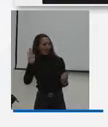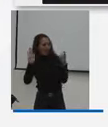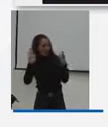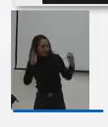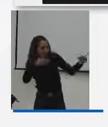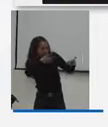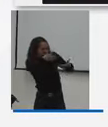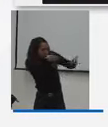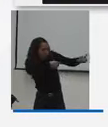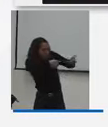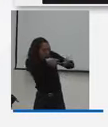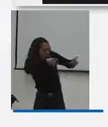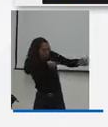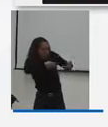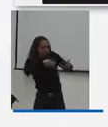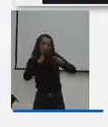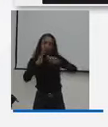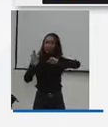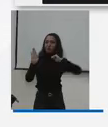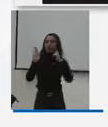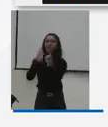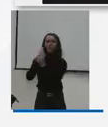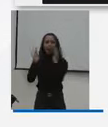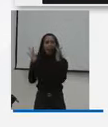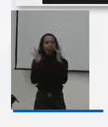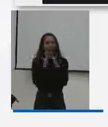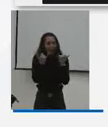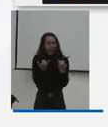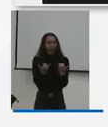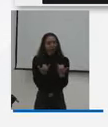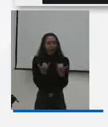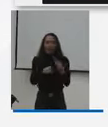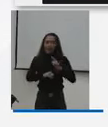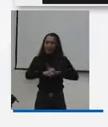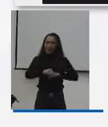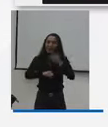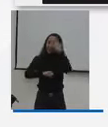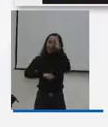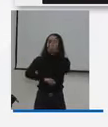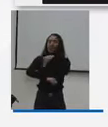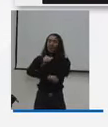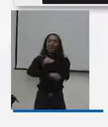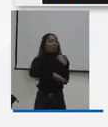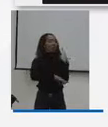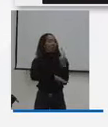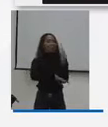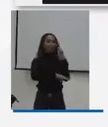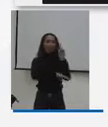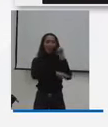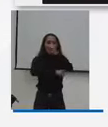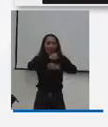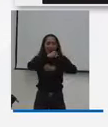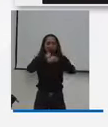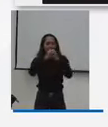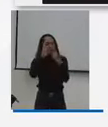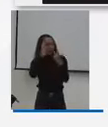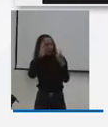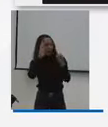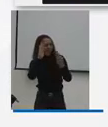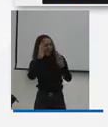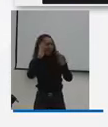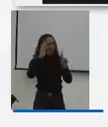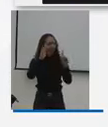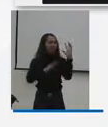modernizar este instrumento legal acorde con la creación del ministerio y con los momentos actuales y las necesidades del